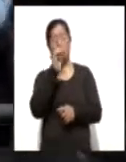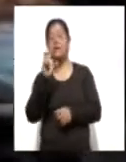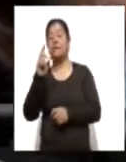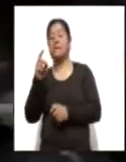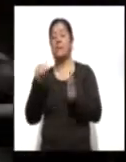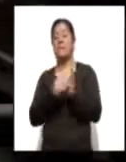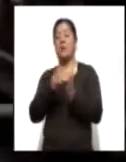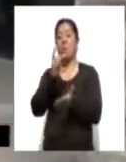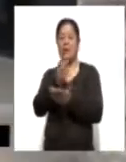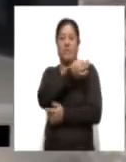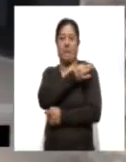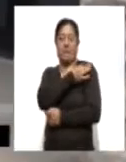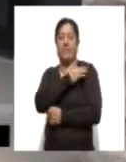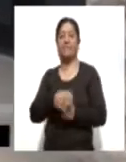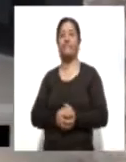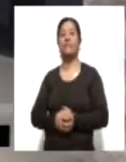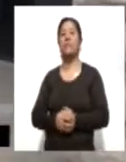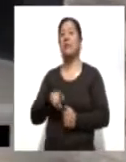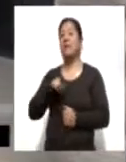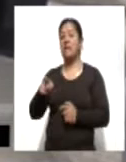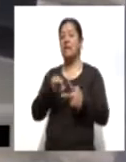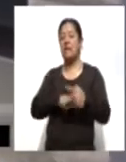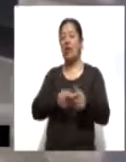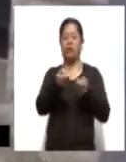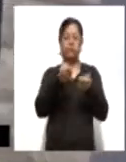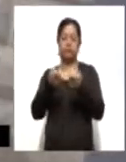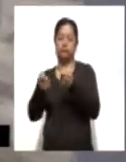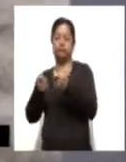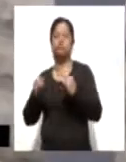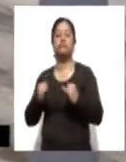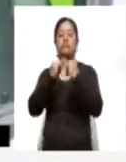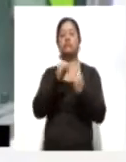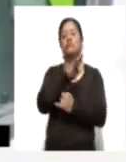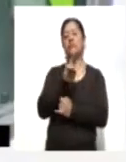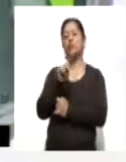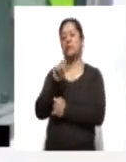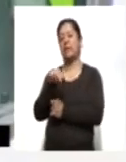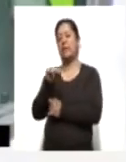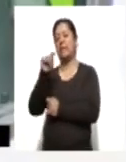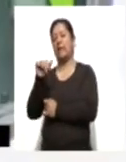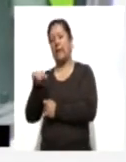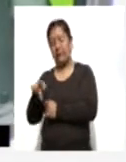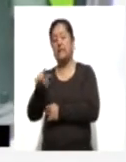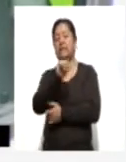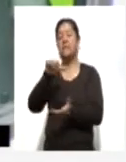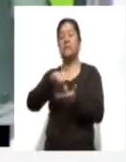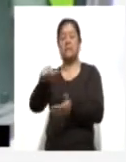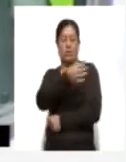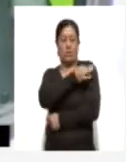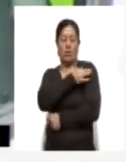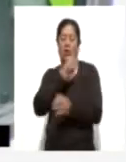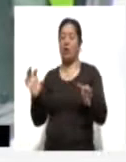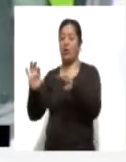kilómetros de la capital paulista. La iniciativa es coordinada por el Instituto Butantán, centro de investigación y producción de vacunas vinculado al